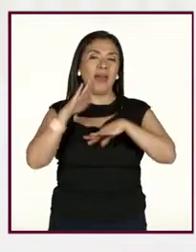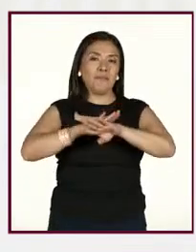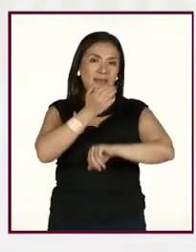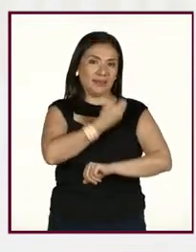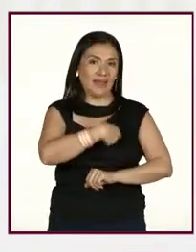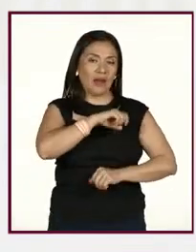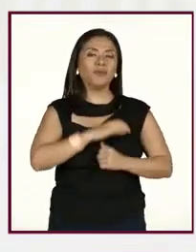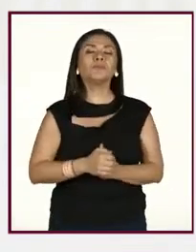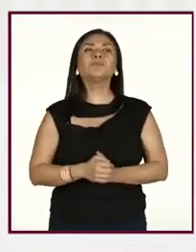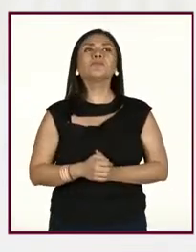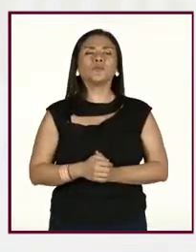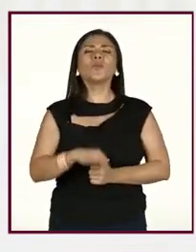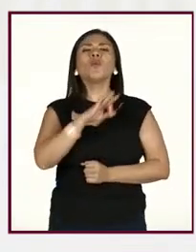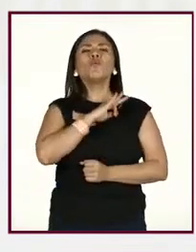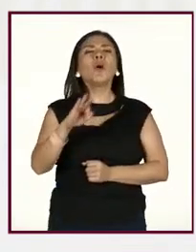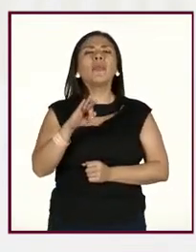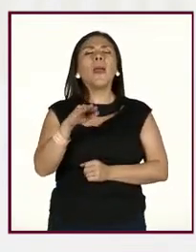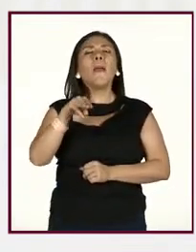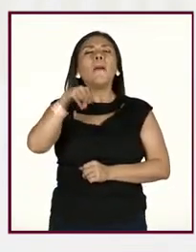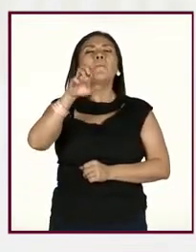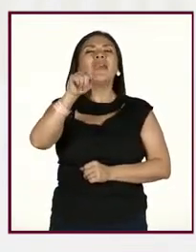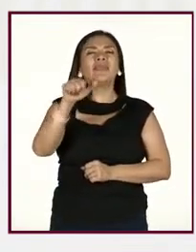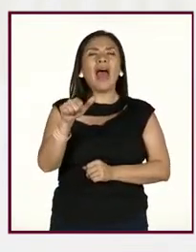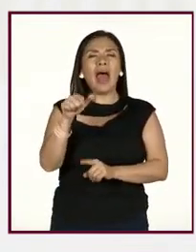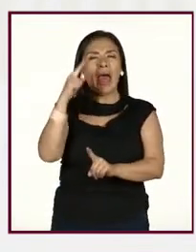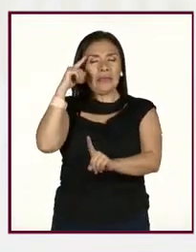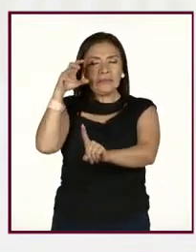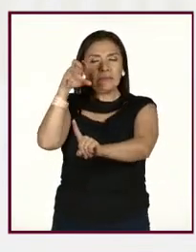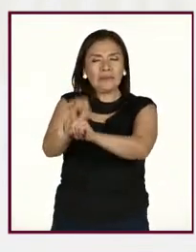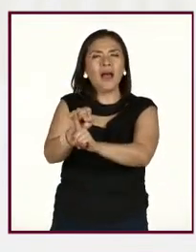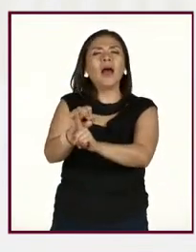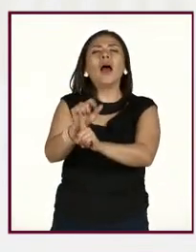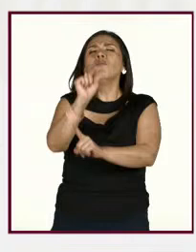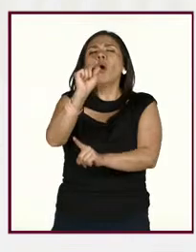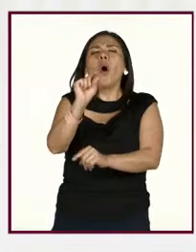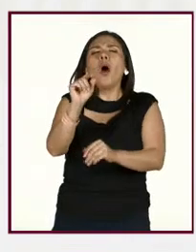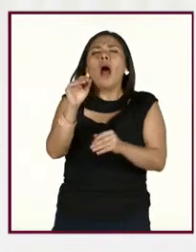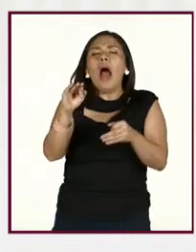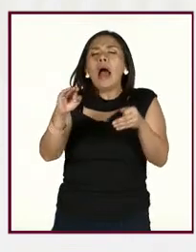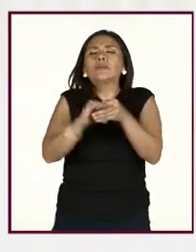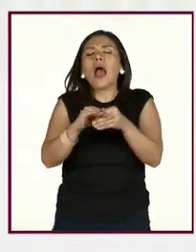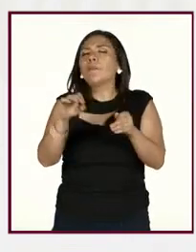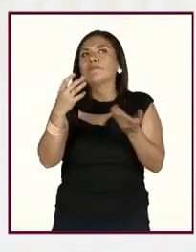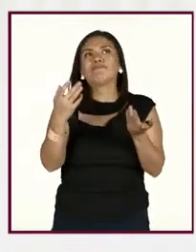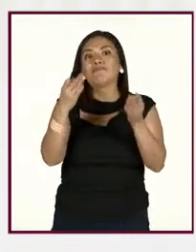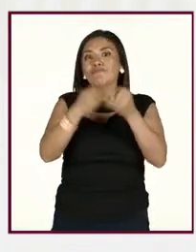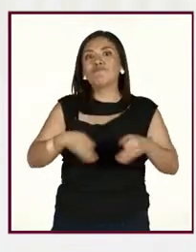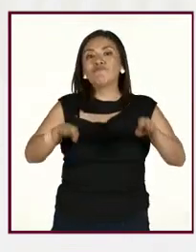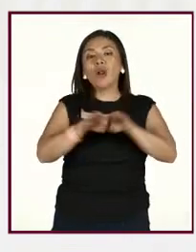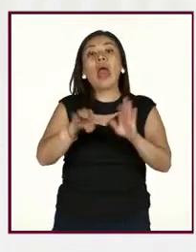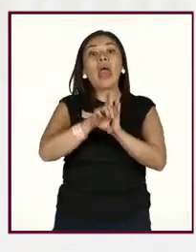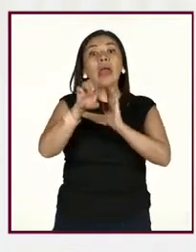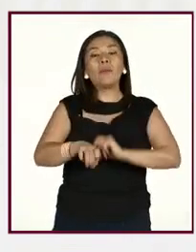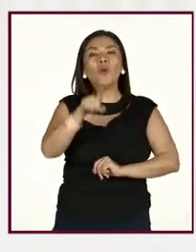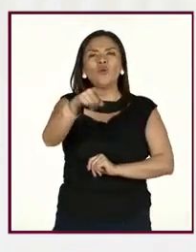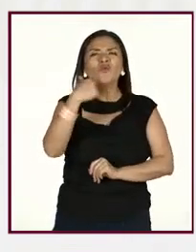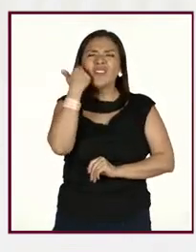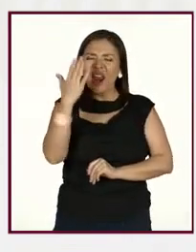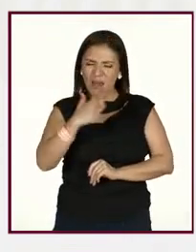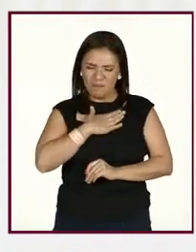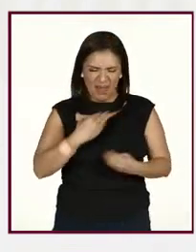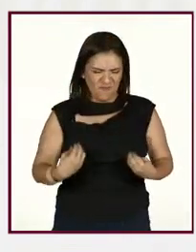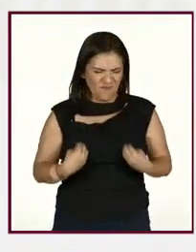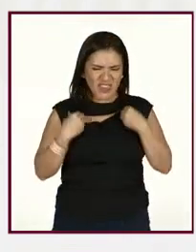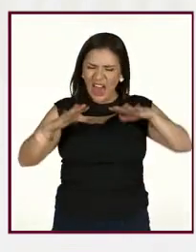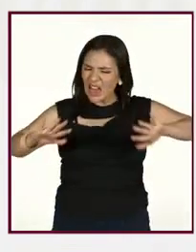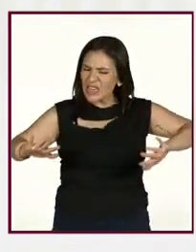Establecer metas pequeñas y alcanzables. Esto, pues, es bien importante porque justamente a veces queremos hacer un cambio de un